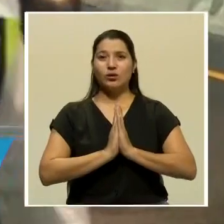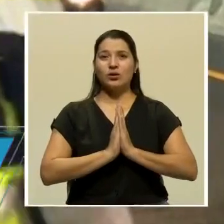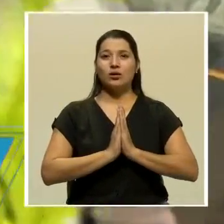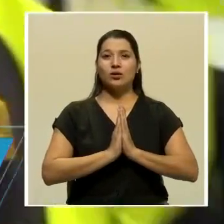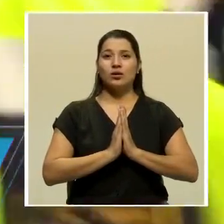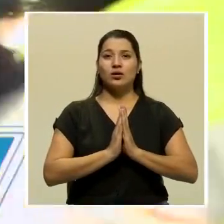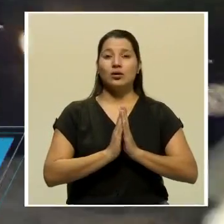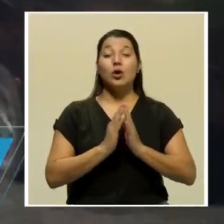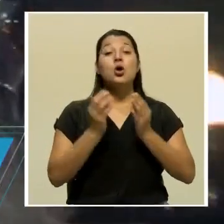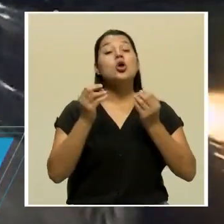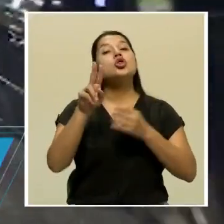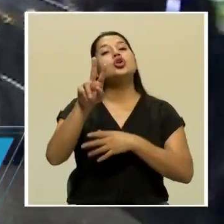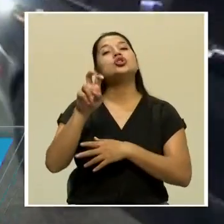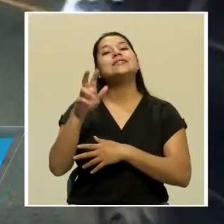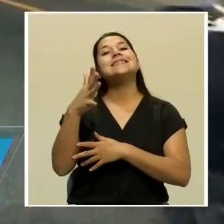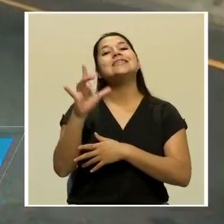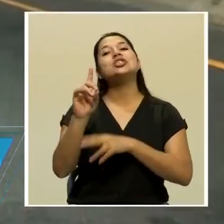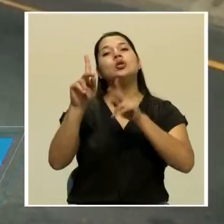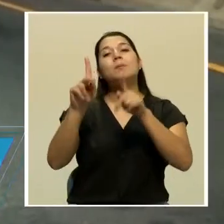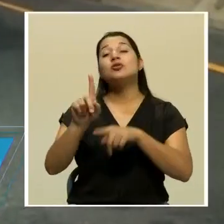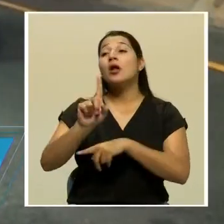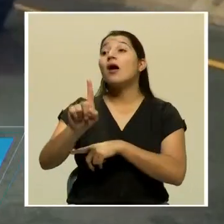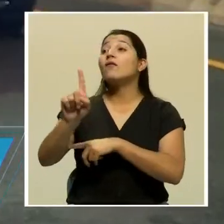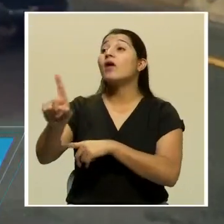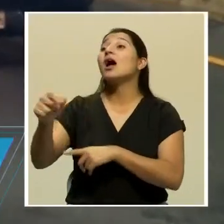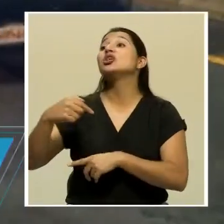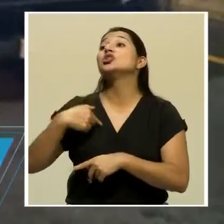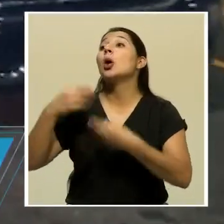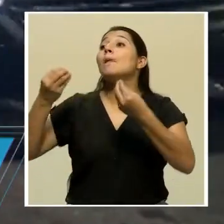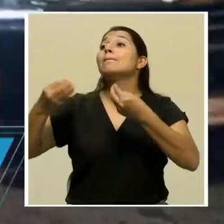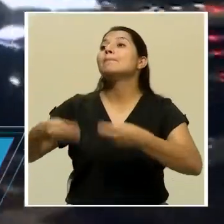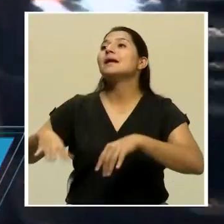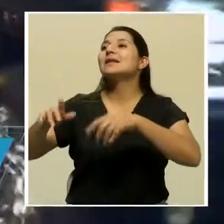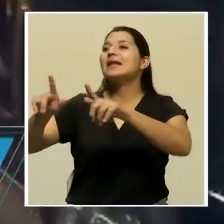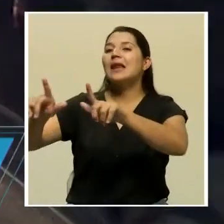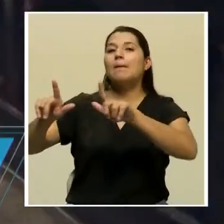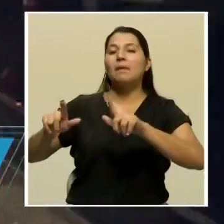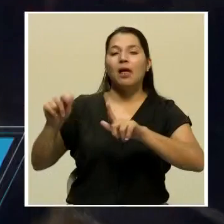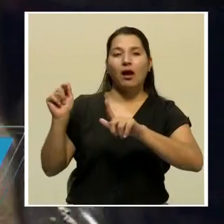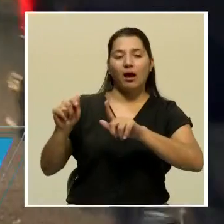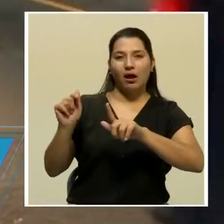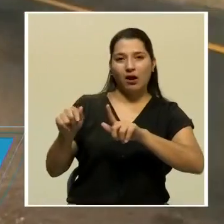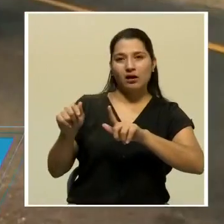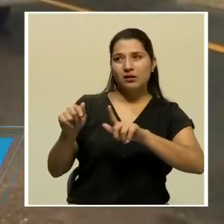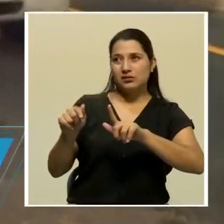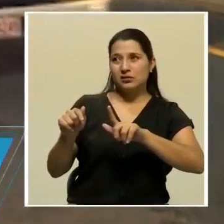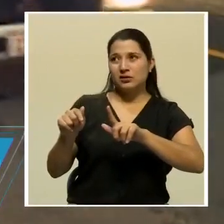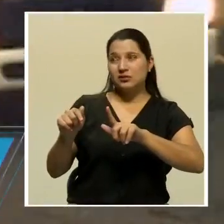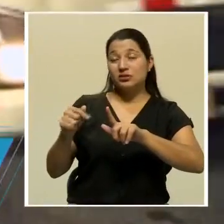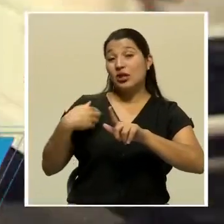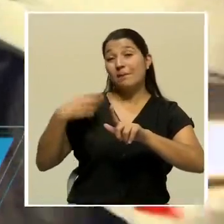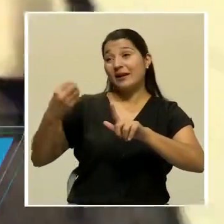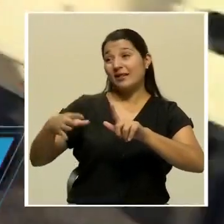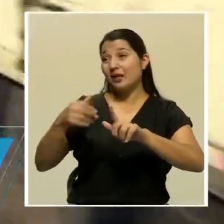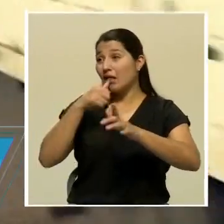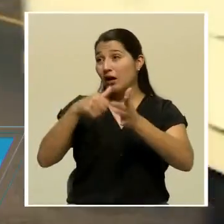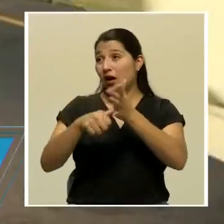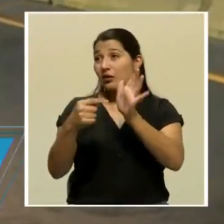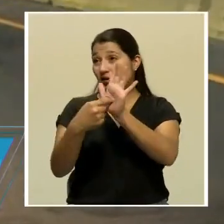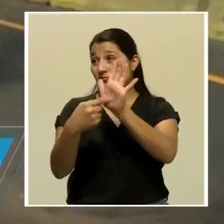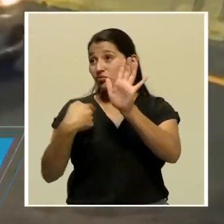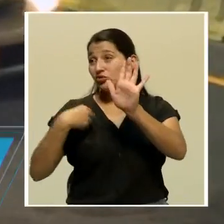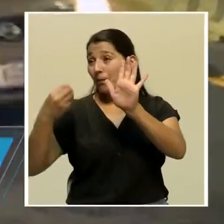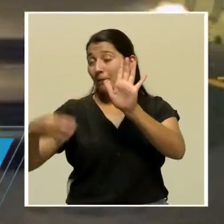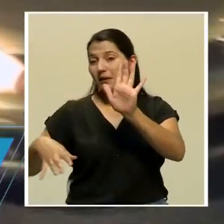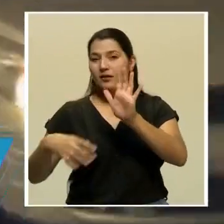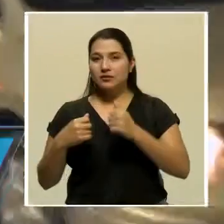correspondía, y más bien se trataba de conductores a quienes se les decomisó las placas por restricción sanitaria. Según manifestó Katia